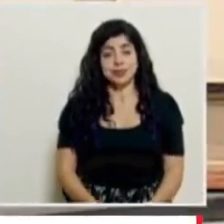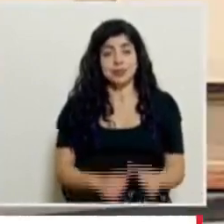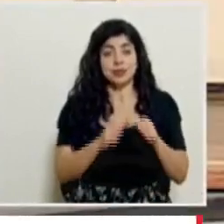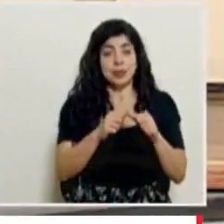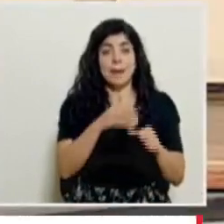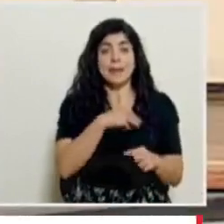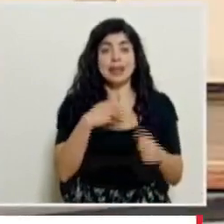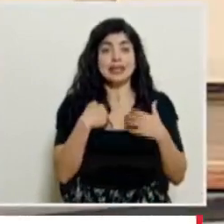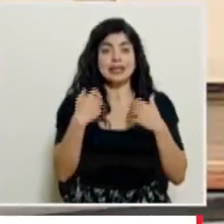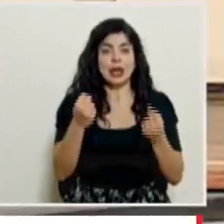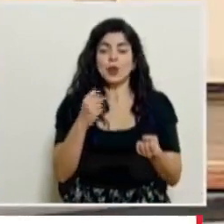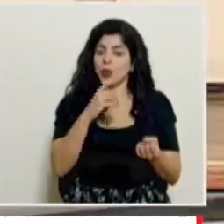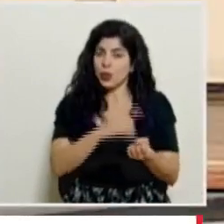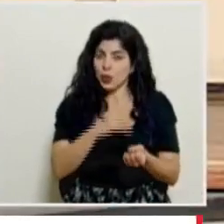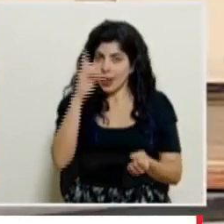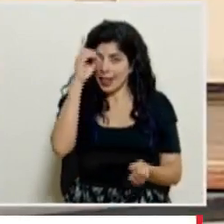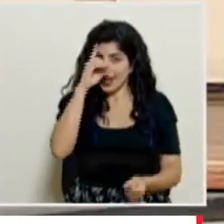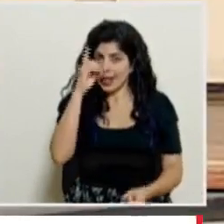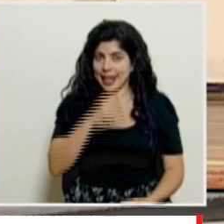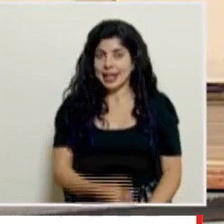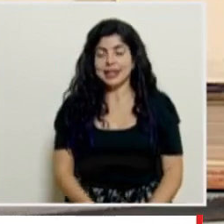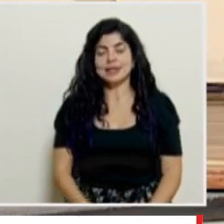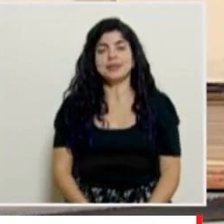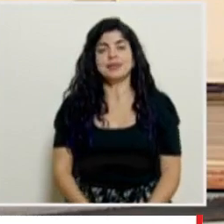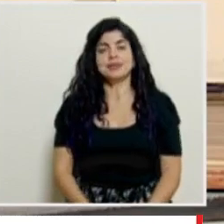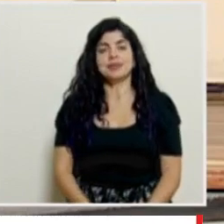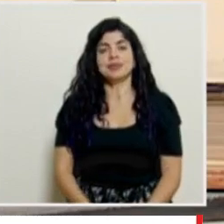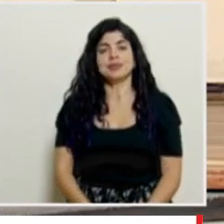continuamos con el ministro de salud el doctor Daniel Saldas